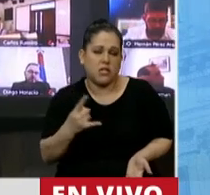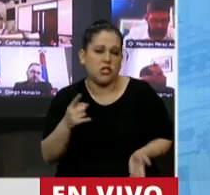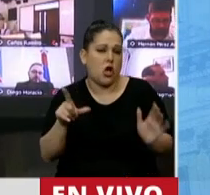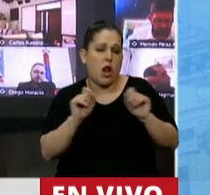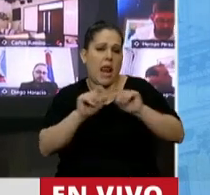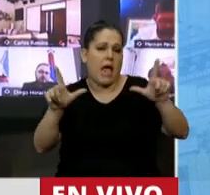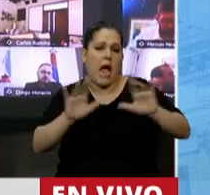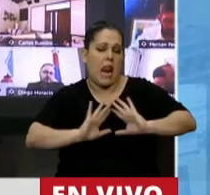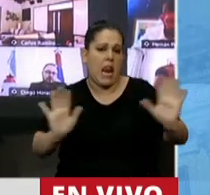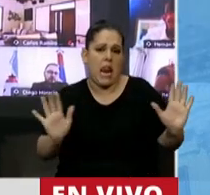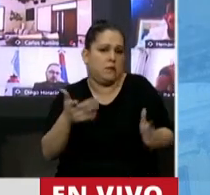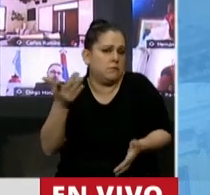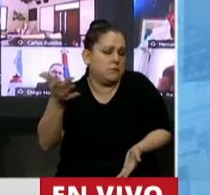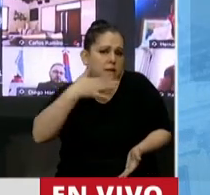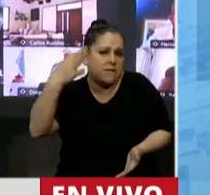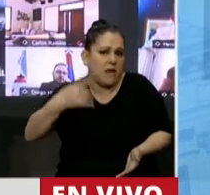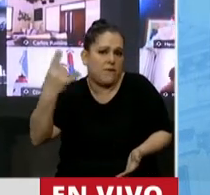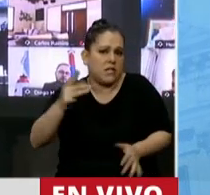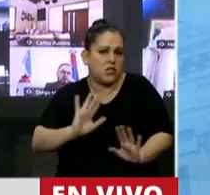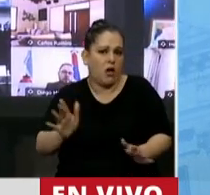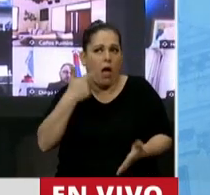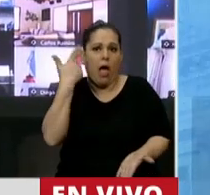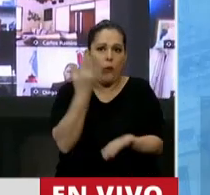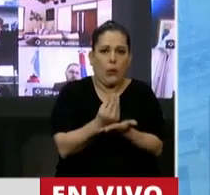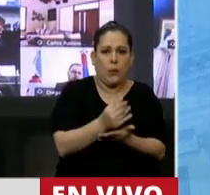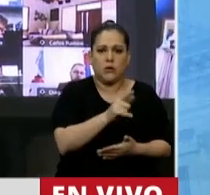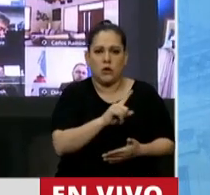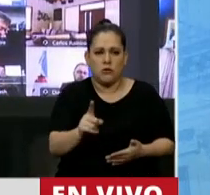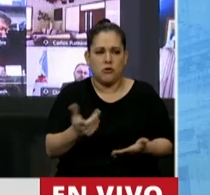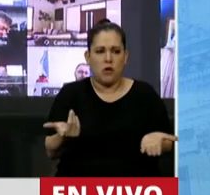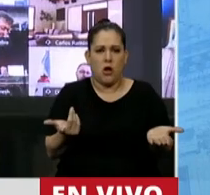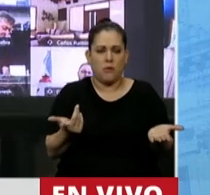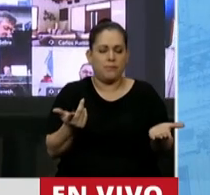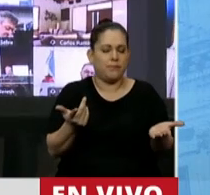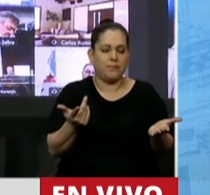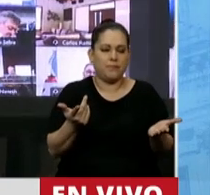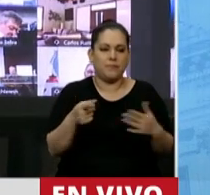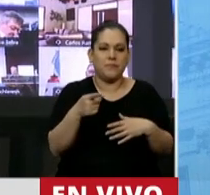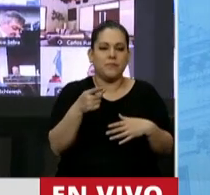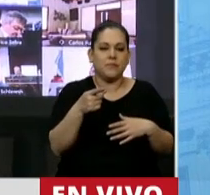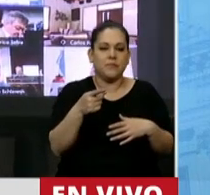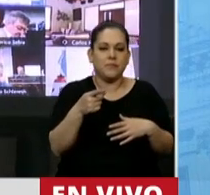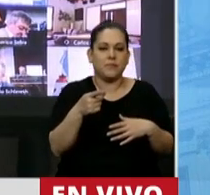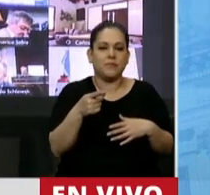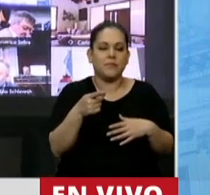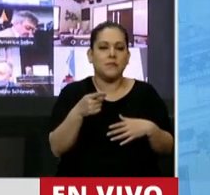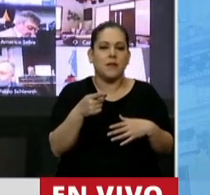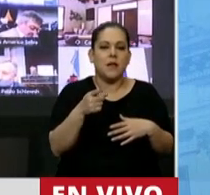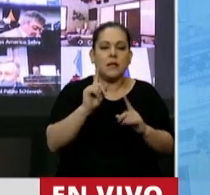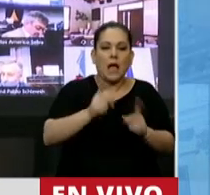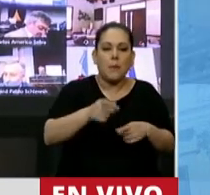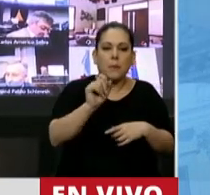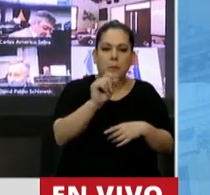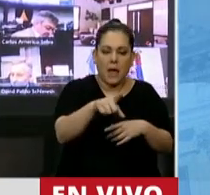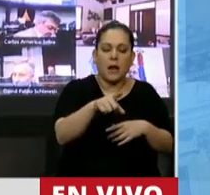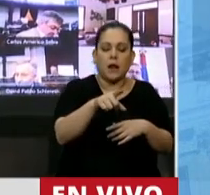una ficción legal de residencia de los que no son residentes. Y grava en forma